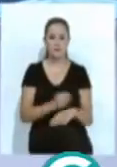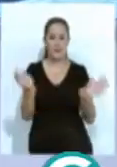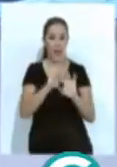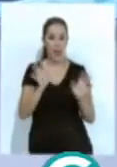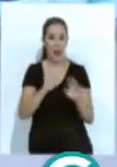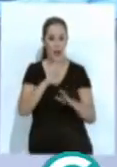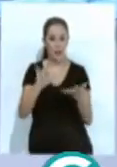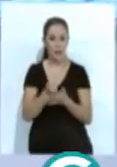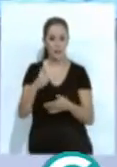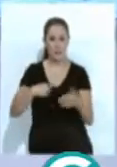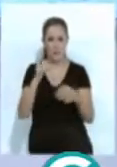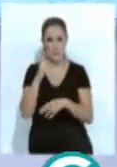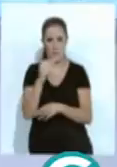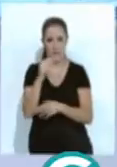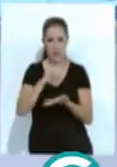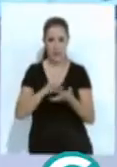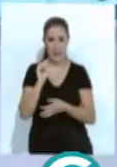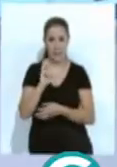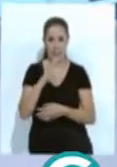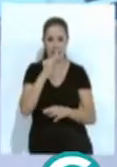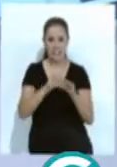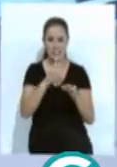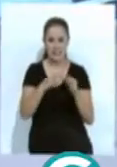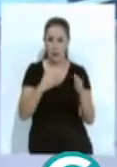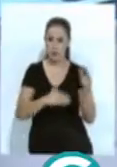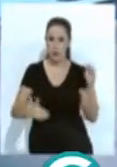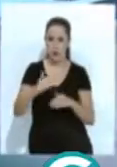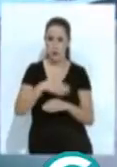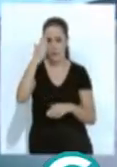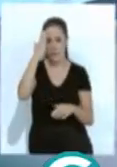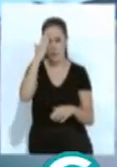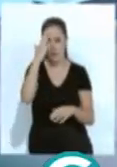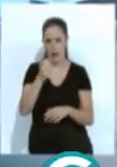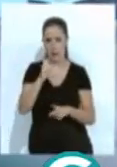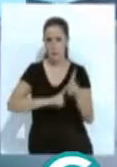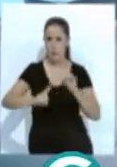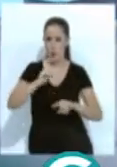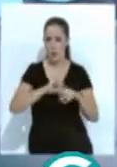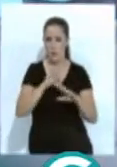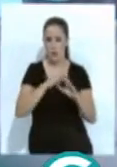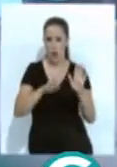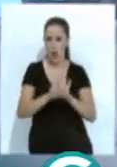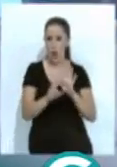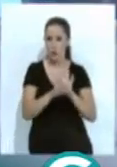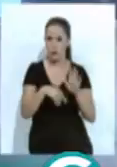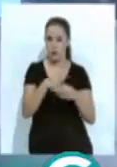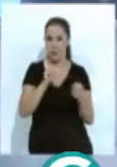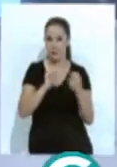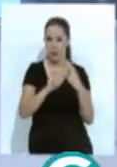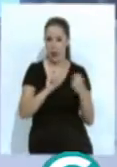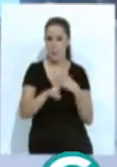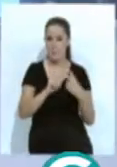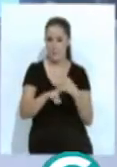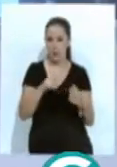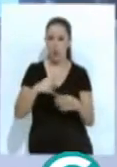Saludos a todos en este viernes 13 de septiembre, superado uno de los principales escollos para la continuidad del tranvía. Comienza la